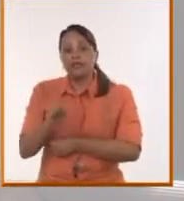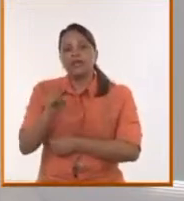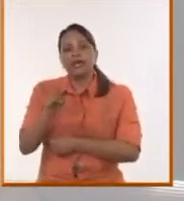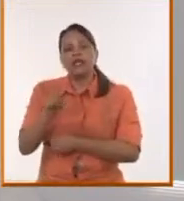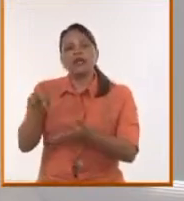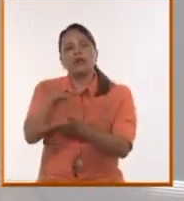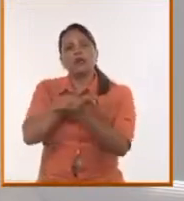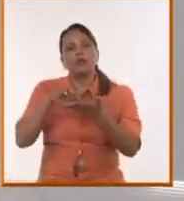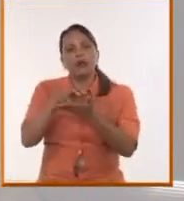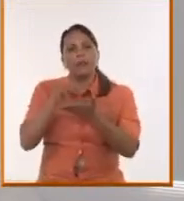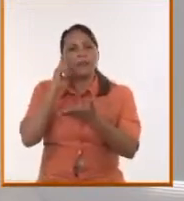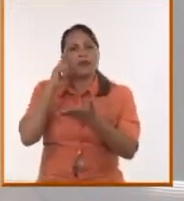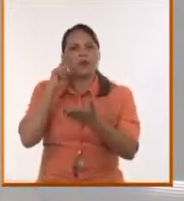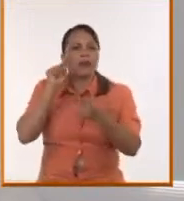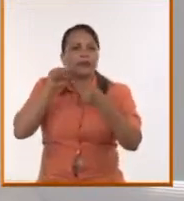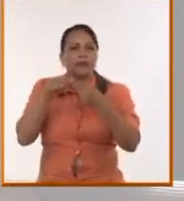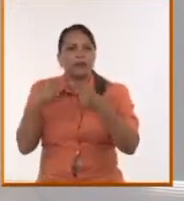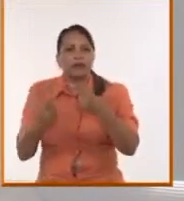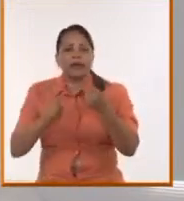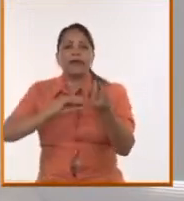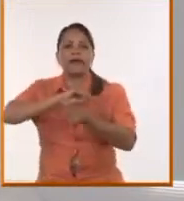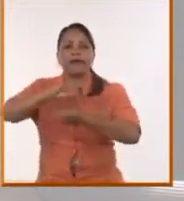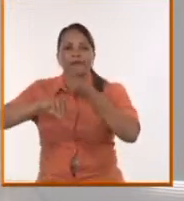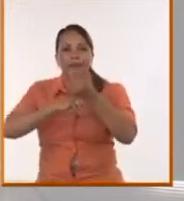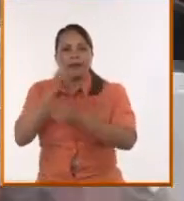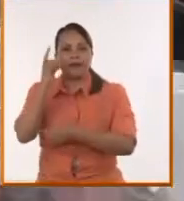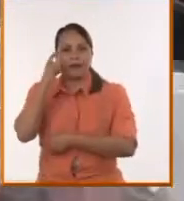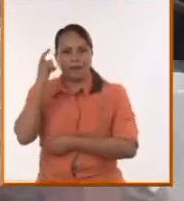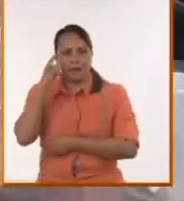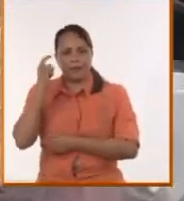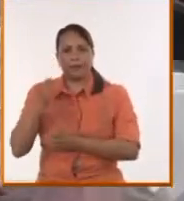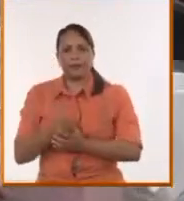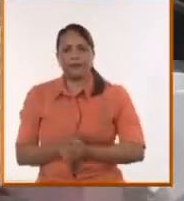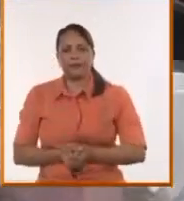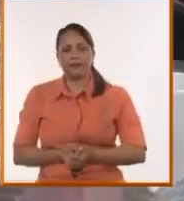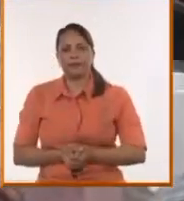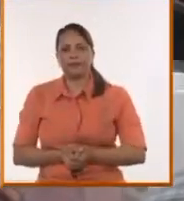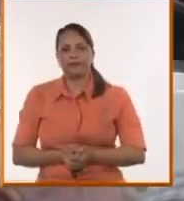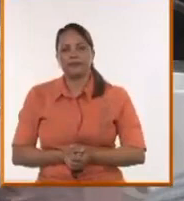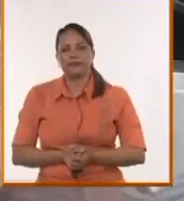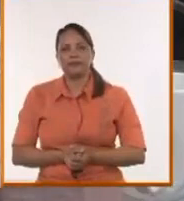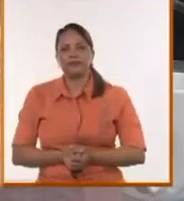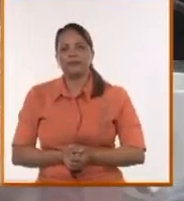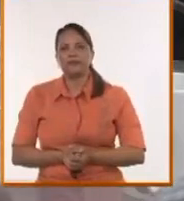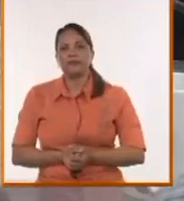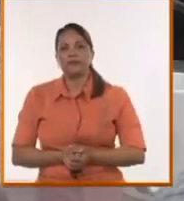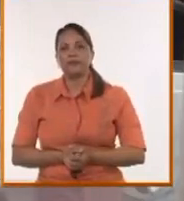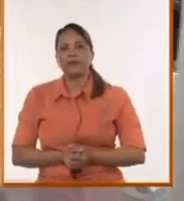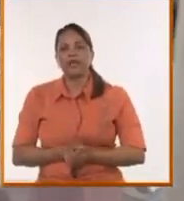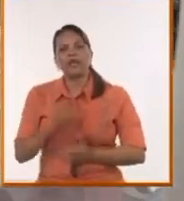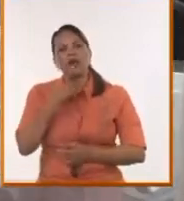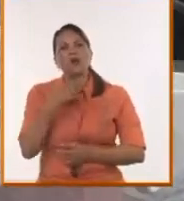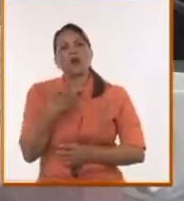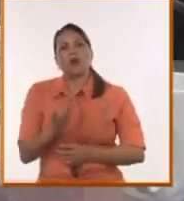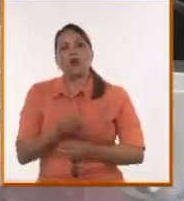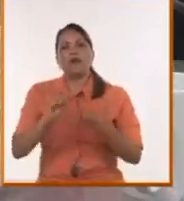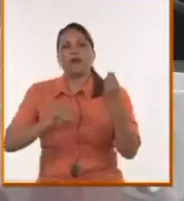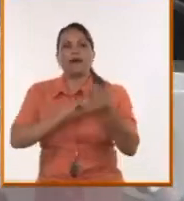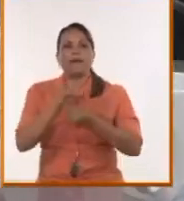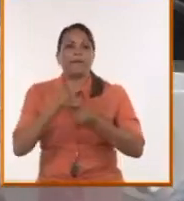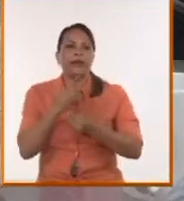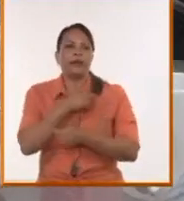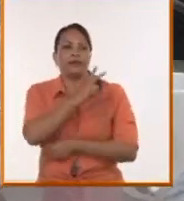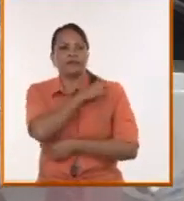transformar, para movilizar y para organizar. ¿Y cómo convertirla desde el liderazgo de Andrés Manuel, desde la propia dinámica